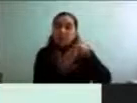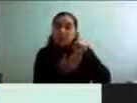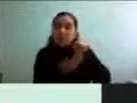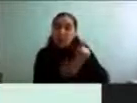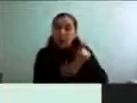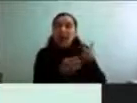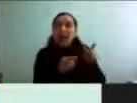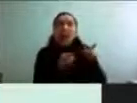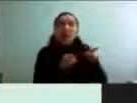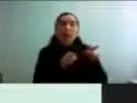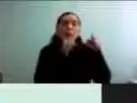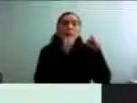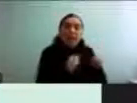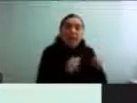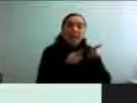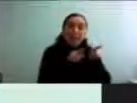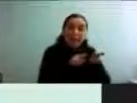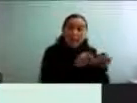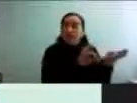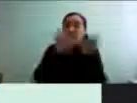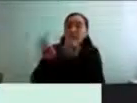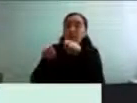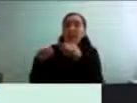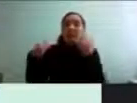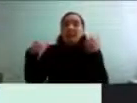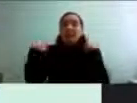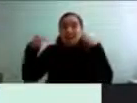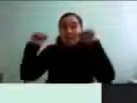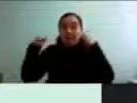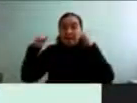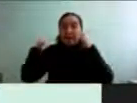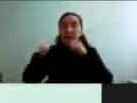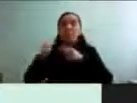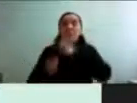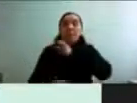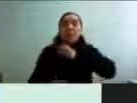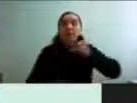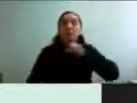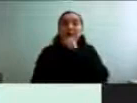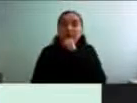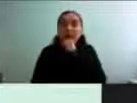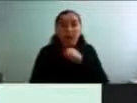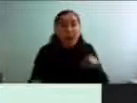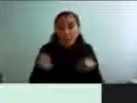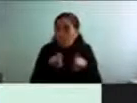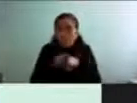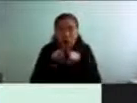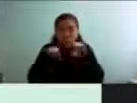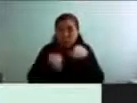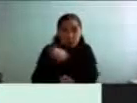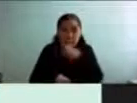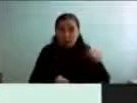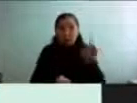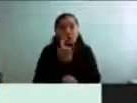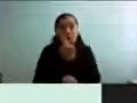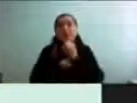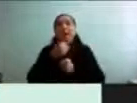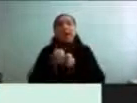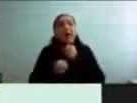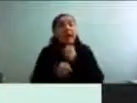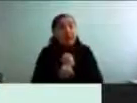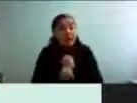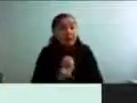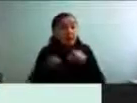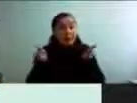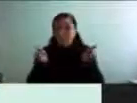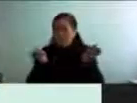realizar una persona mayor. Porque no todos pueden hacer los mismos ejercicios, o porque la edad cronológica sea la misma, no es la